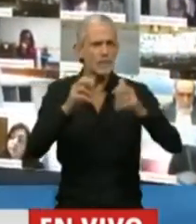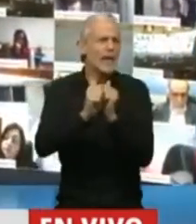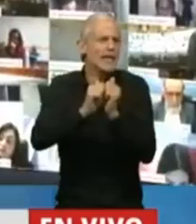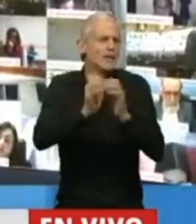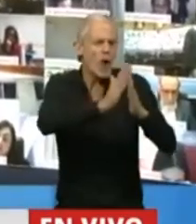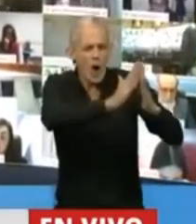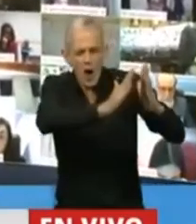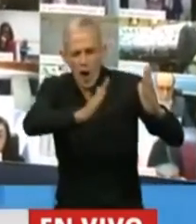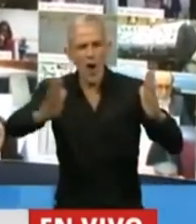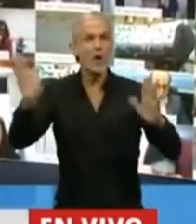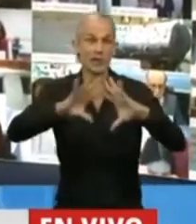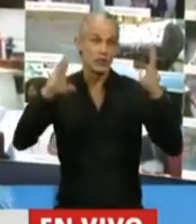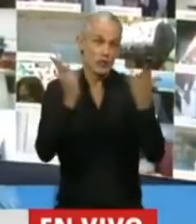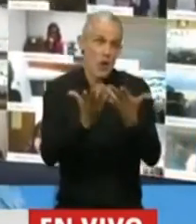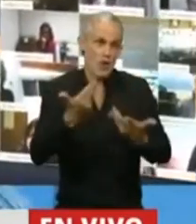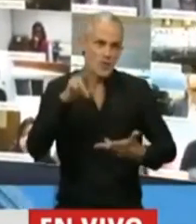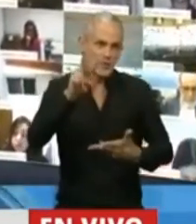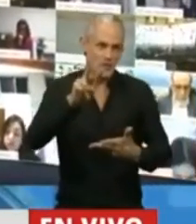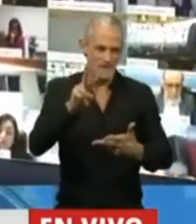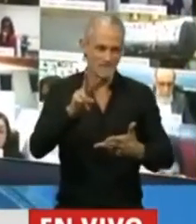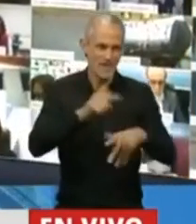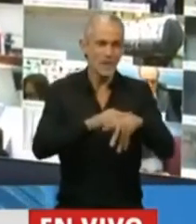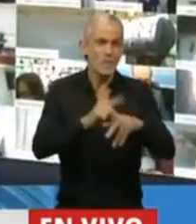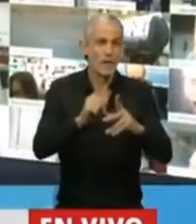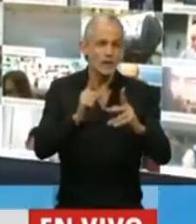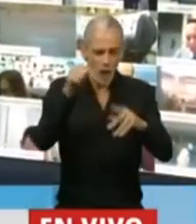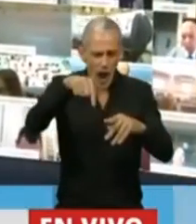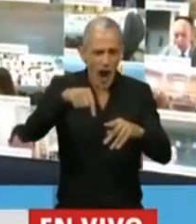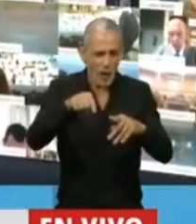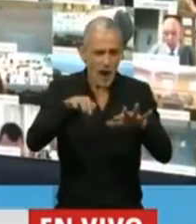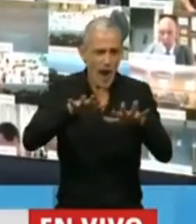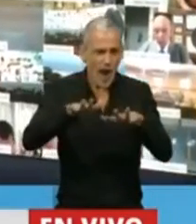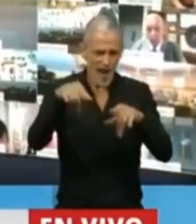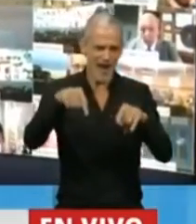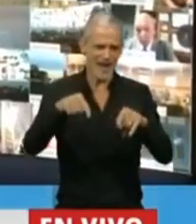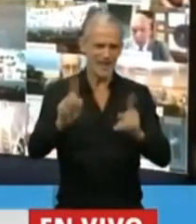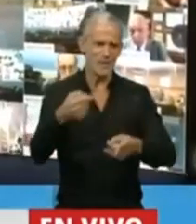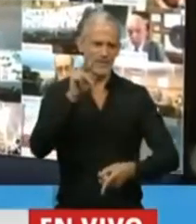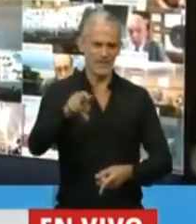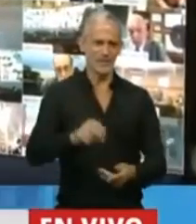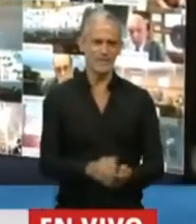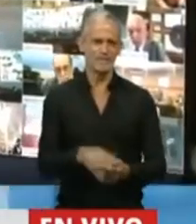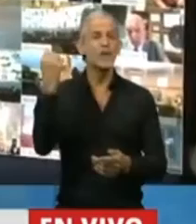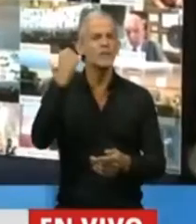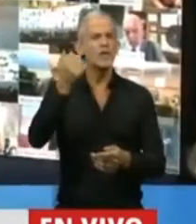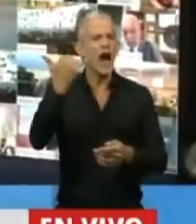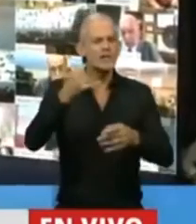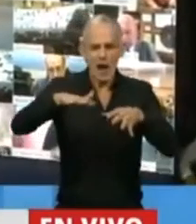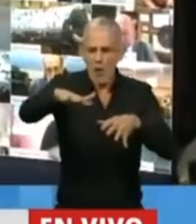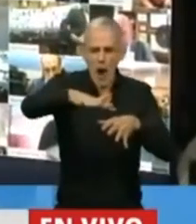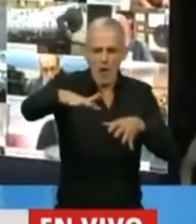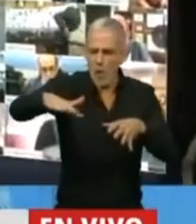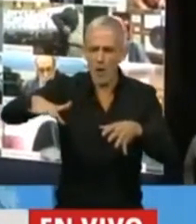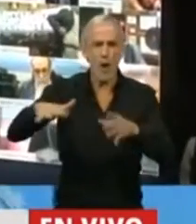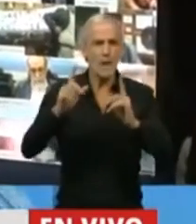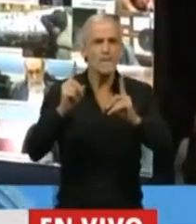del mundo y también en el momento actual que vivimos. Y por eso es importante que haya ámbitos donde sean los